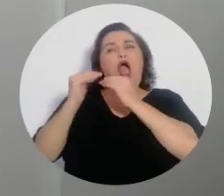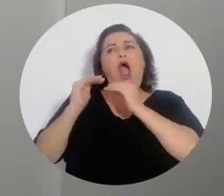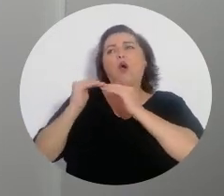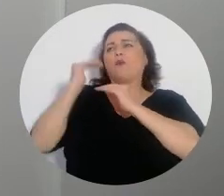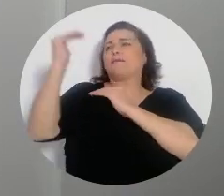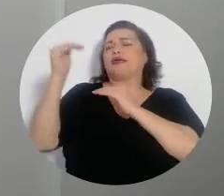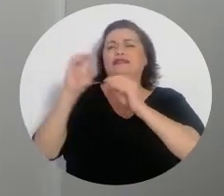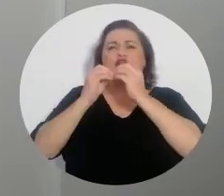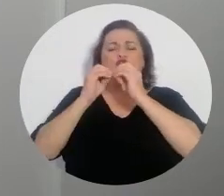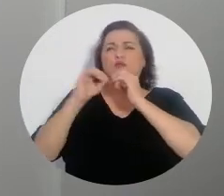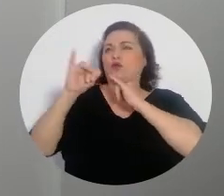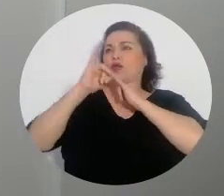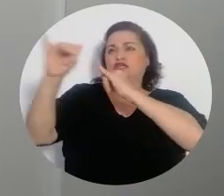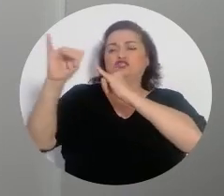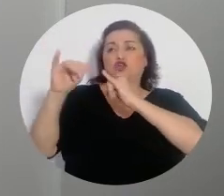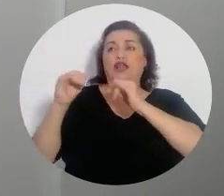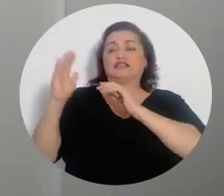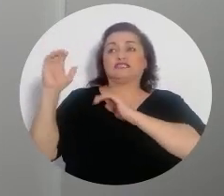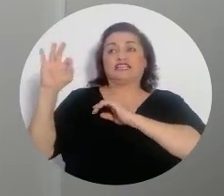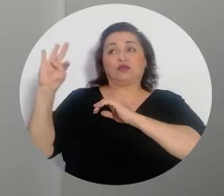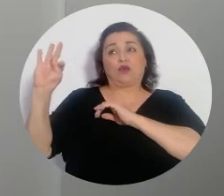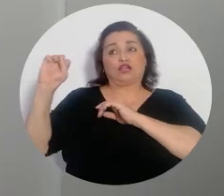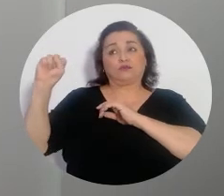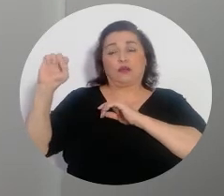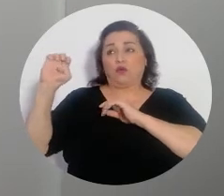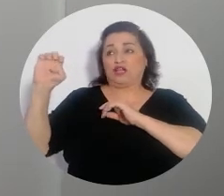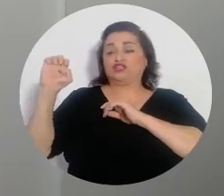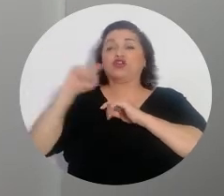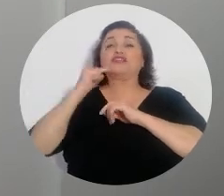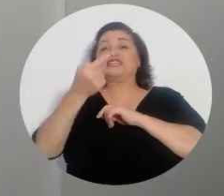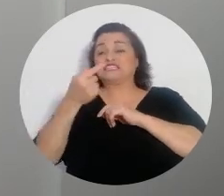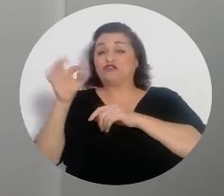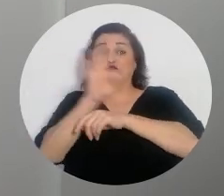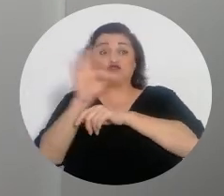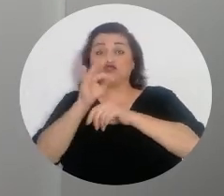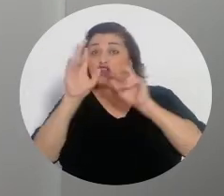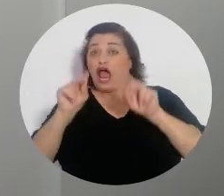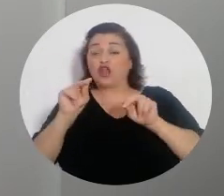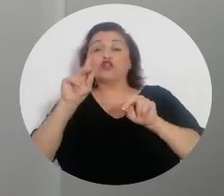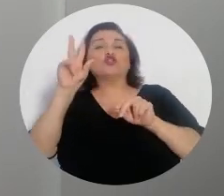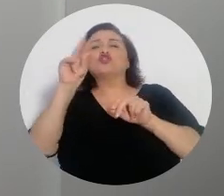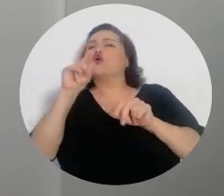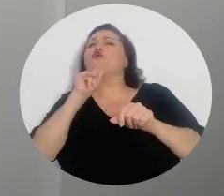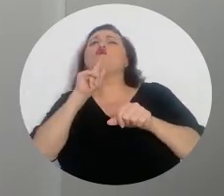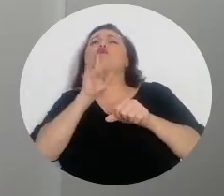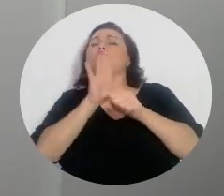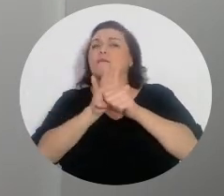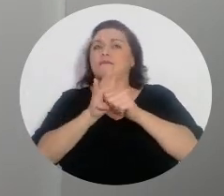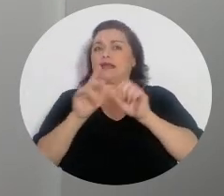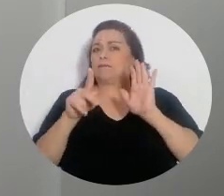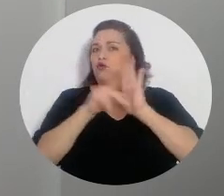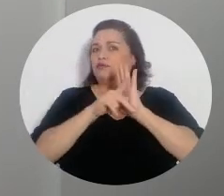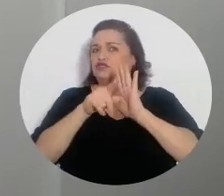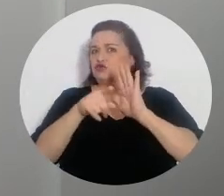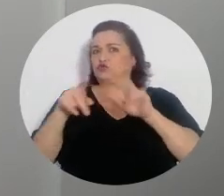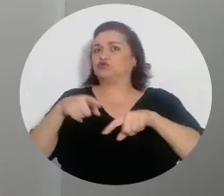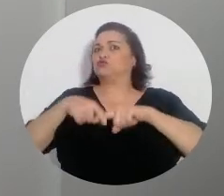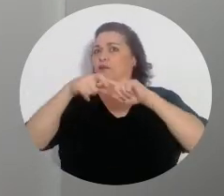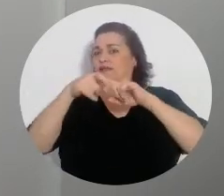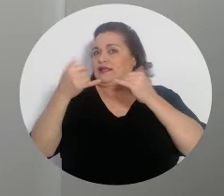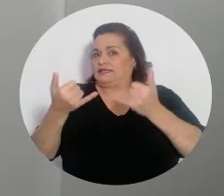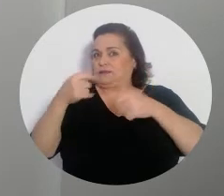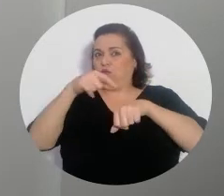número de denuncias ante el Tribunal Supremo de Elecciones en las que se alega que un funcionario ha incumplido la prohibición a la participación política a la que está sujeta.